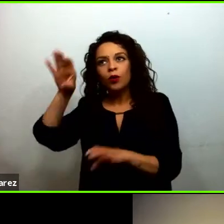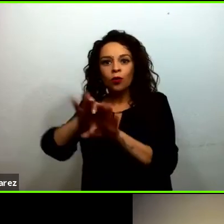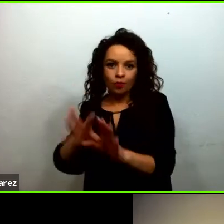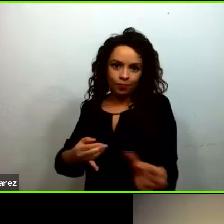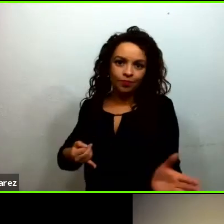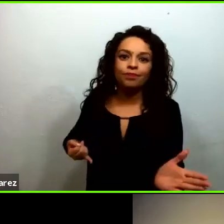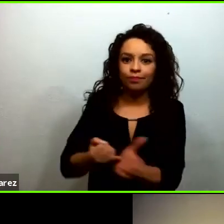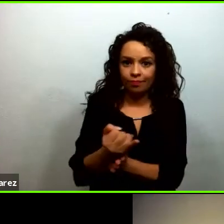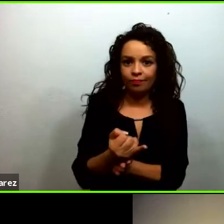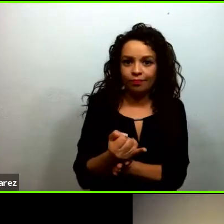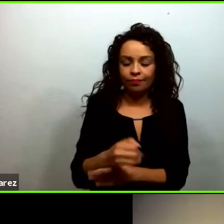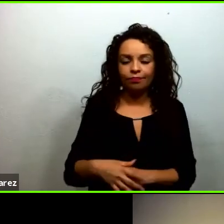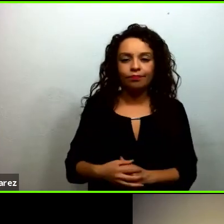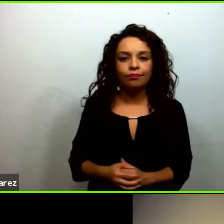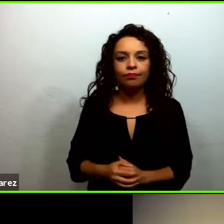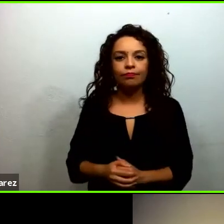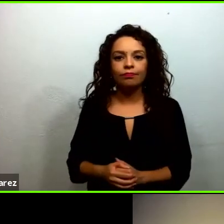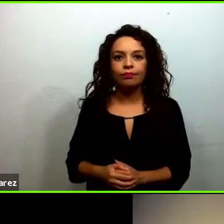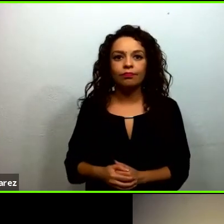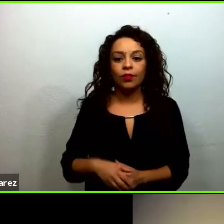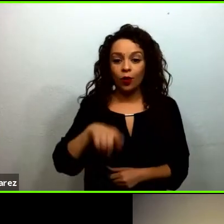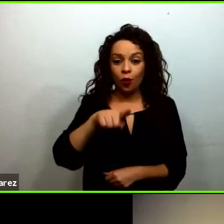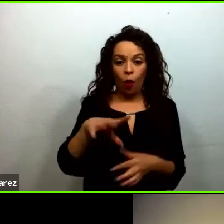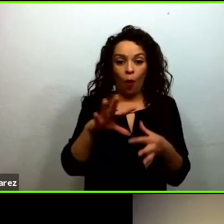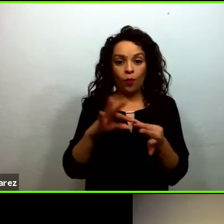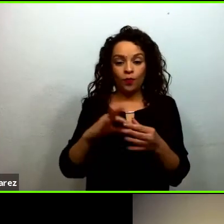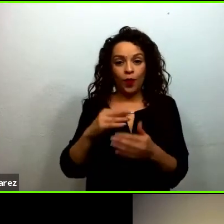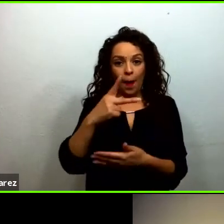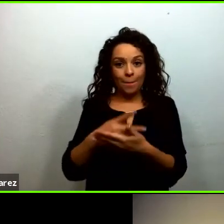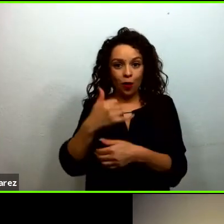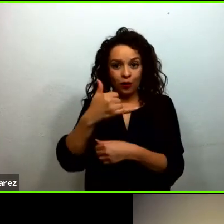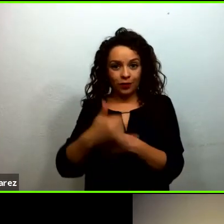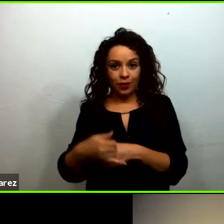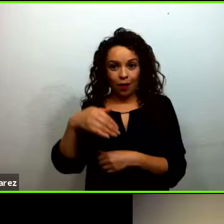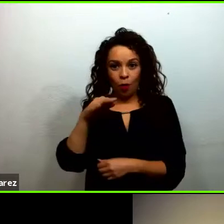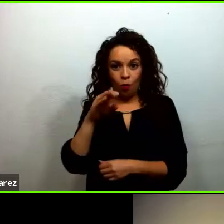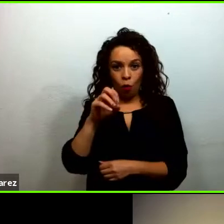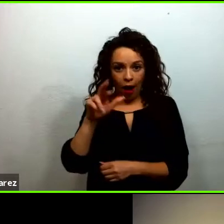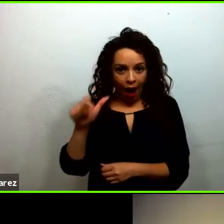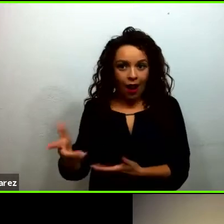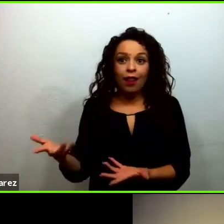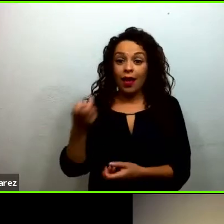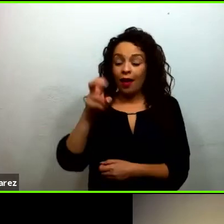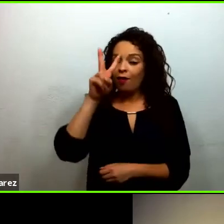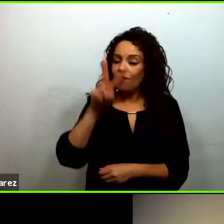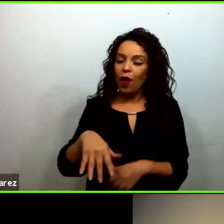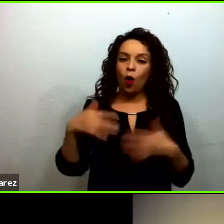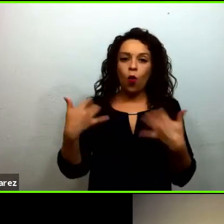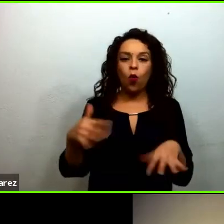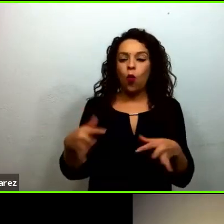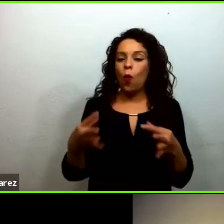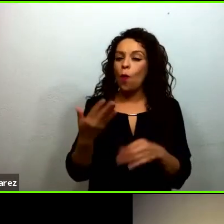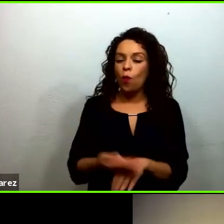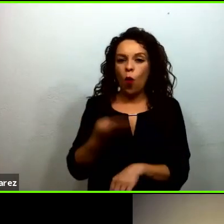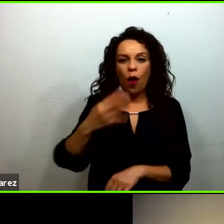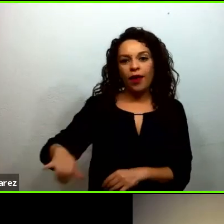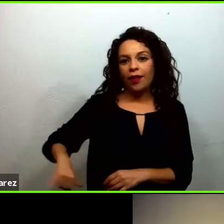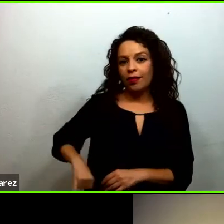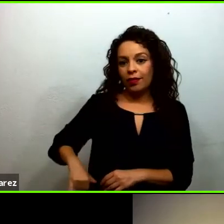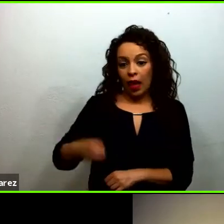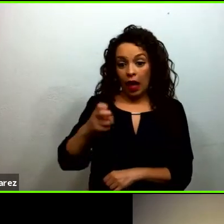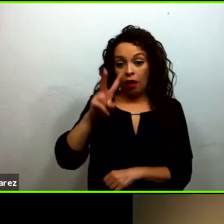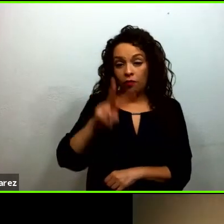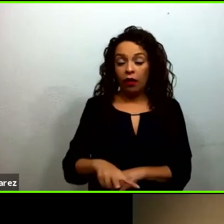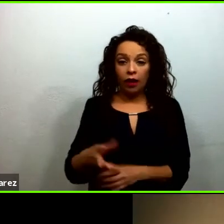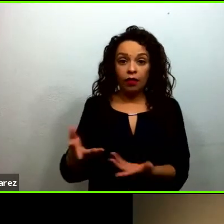lo que nos contaste del proyecto Morral con ese foco en recolectar herramientas claves tanto para